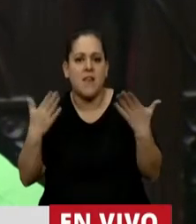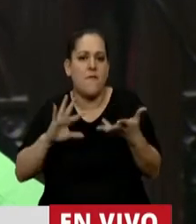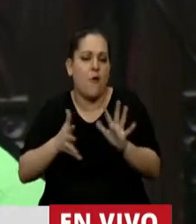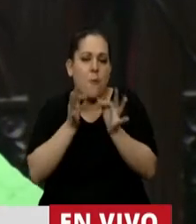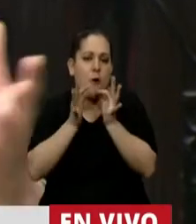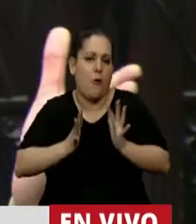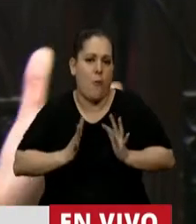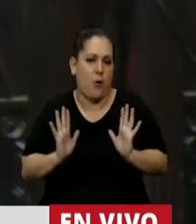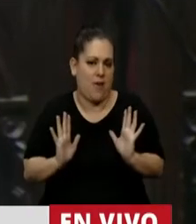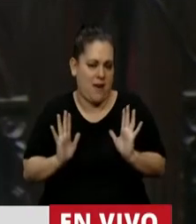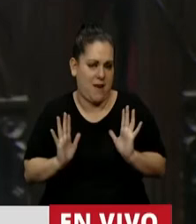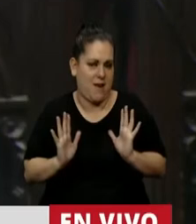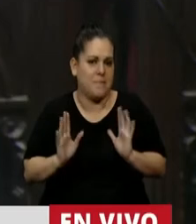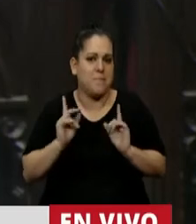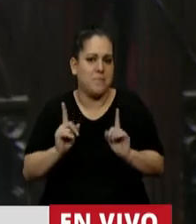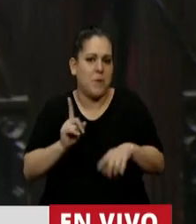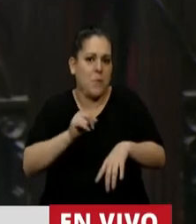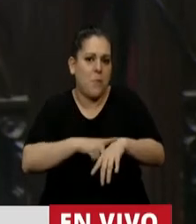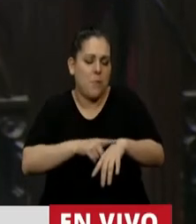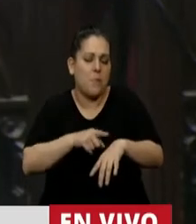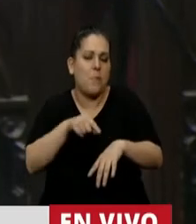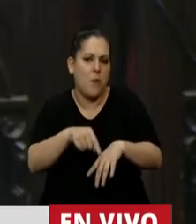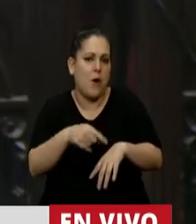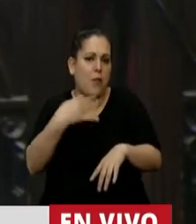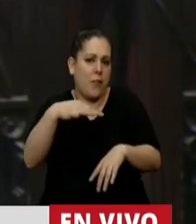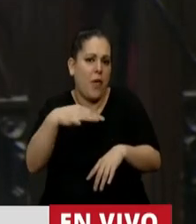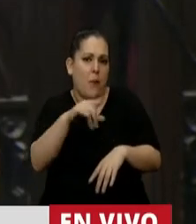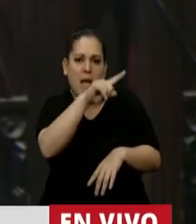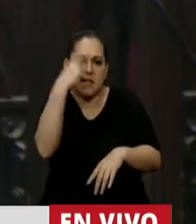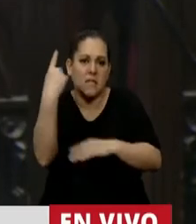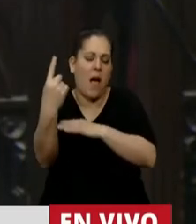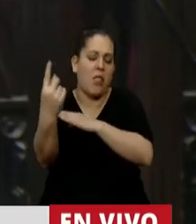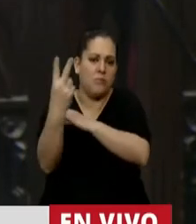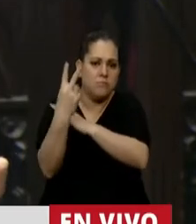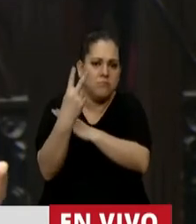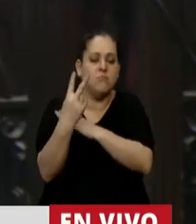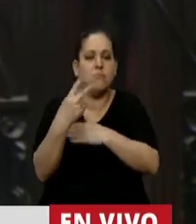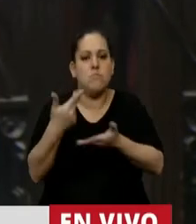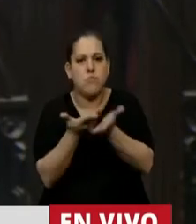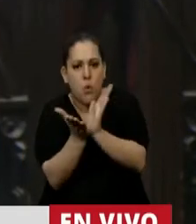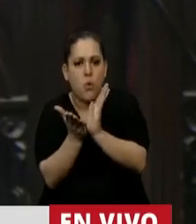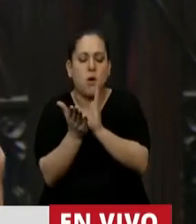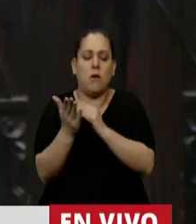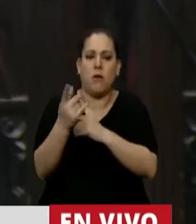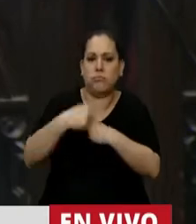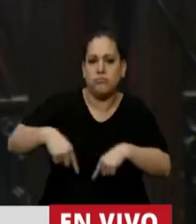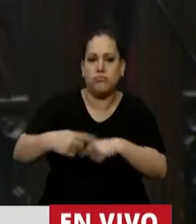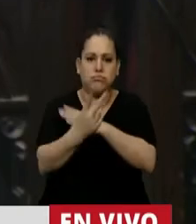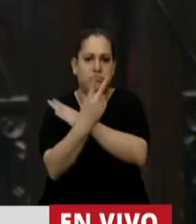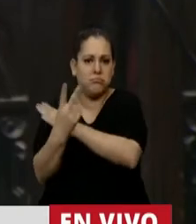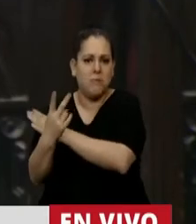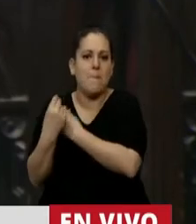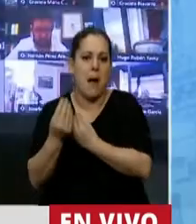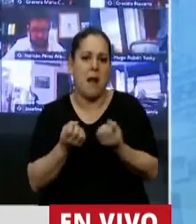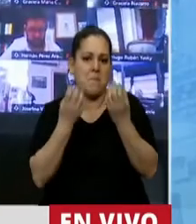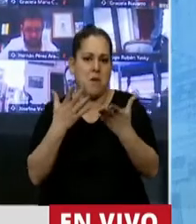en medio de la contención que tienen que dar los estados, los gobiernos, lo público, para que eso se pueda desarrollar de la